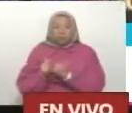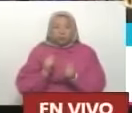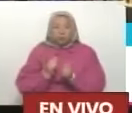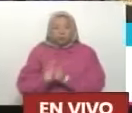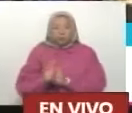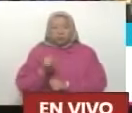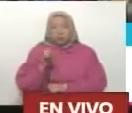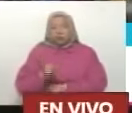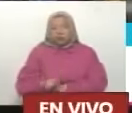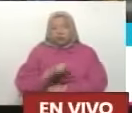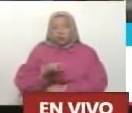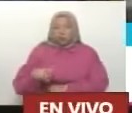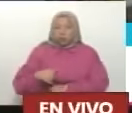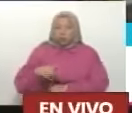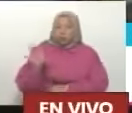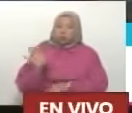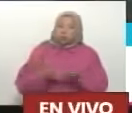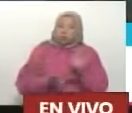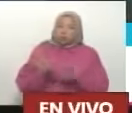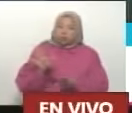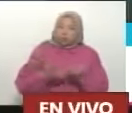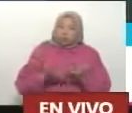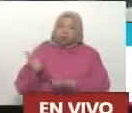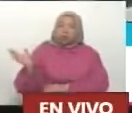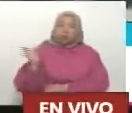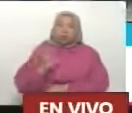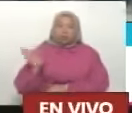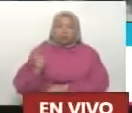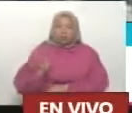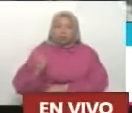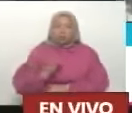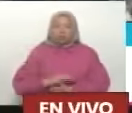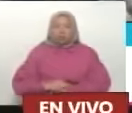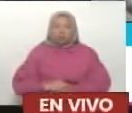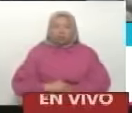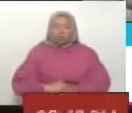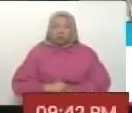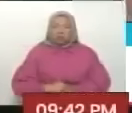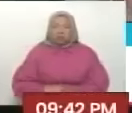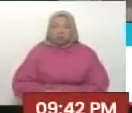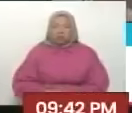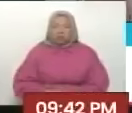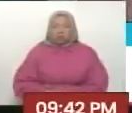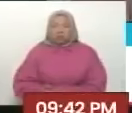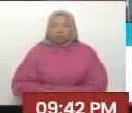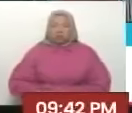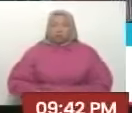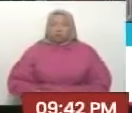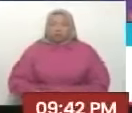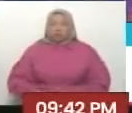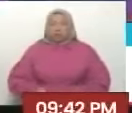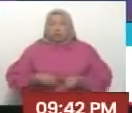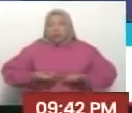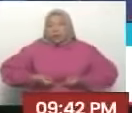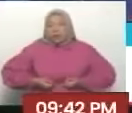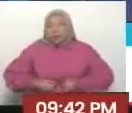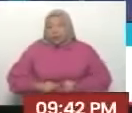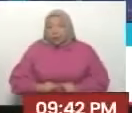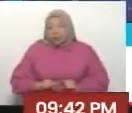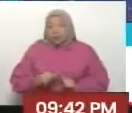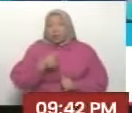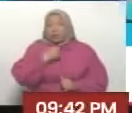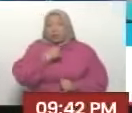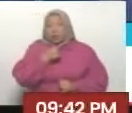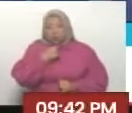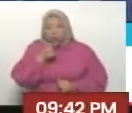y también para el turismo, para el agroturismo en Caracas. Por eso nosotros, Eliud Baudín, el hijo de Nereida, estoy